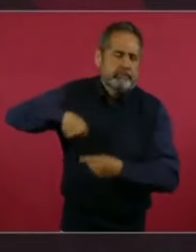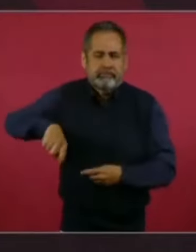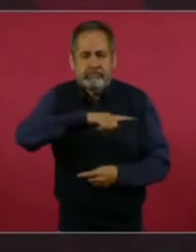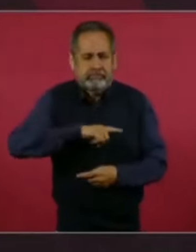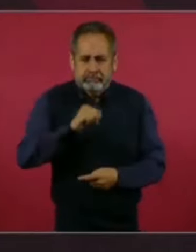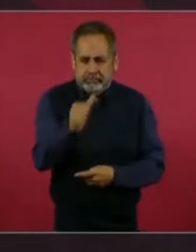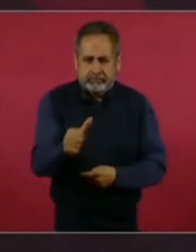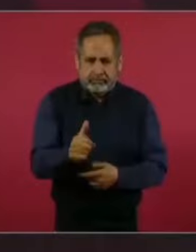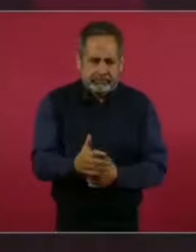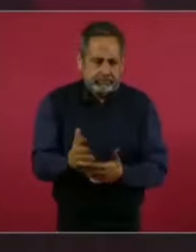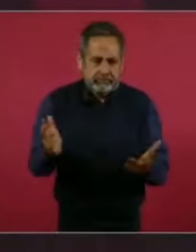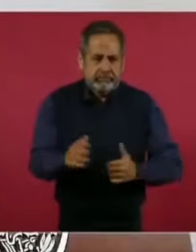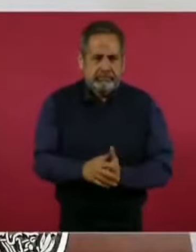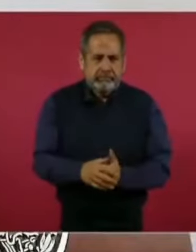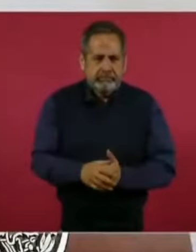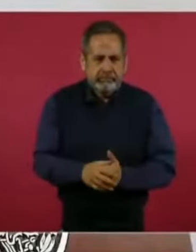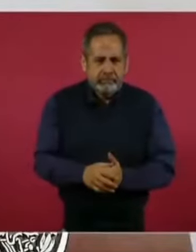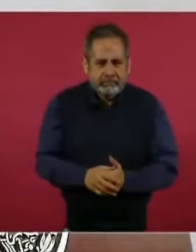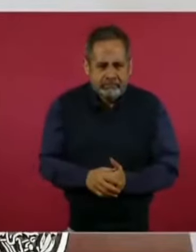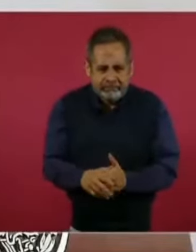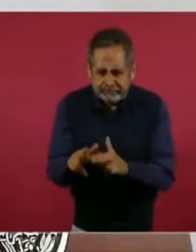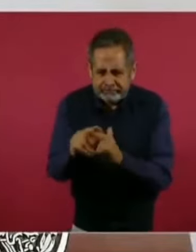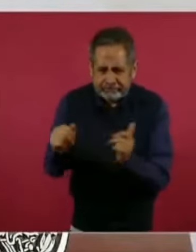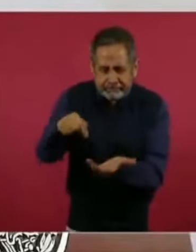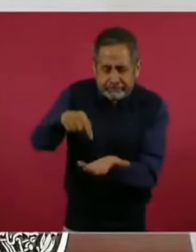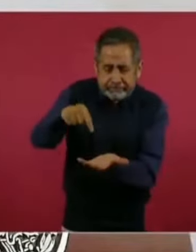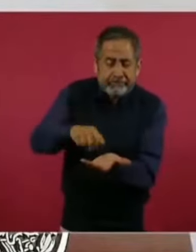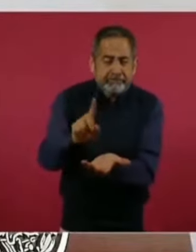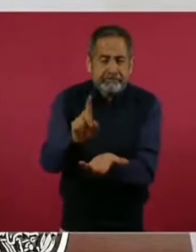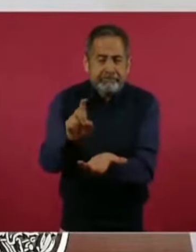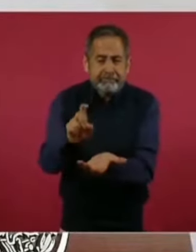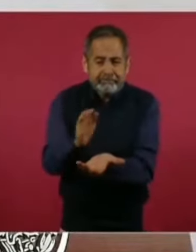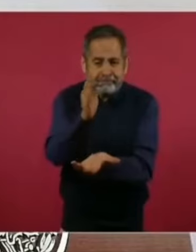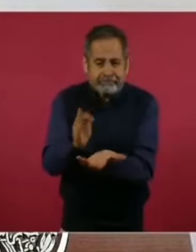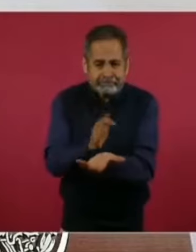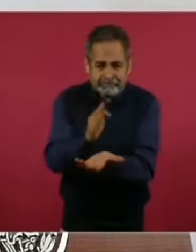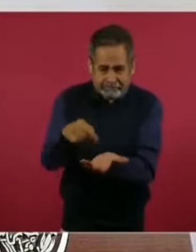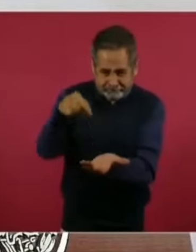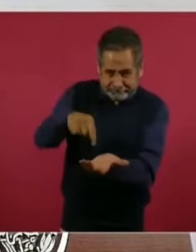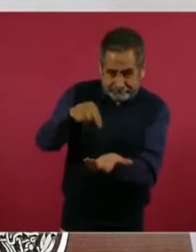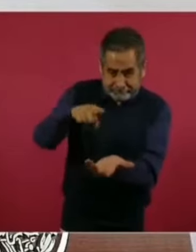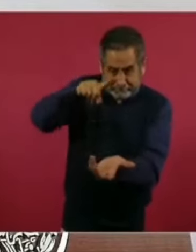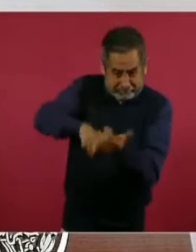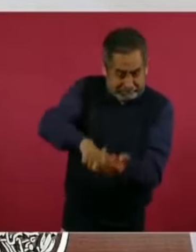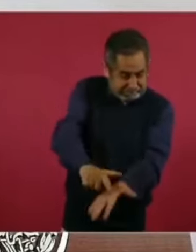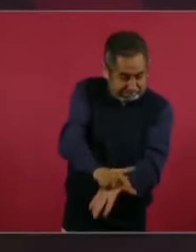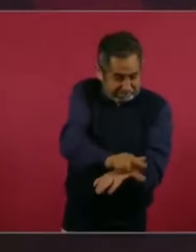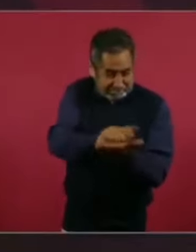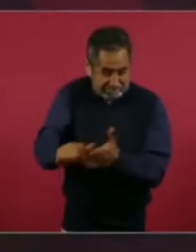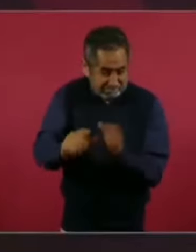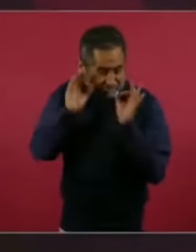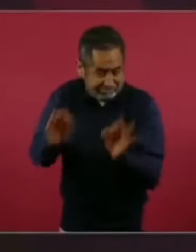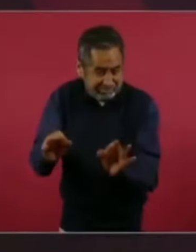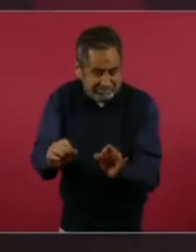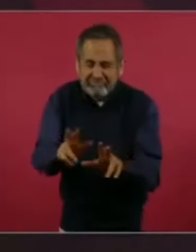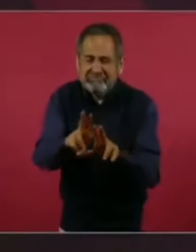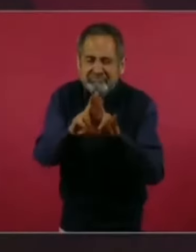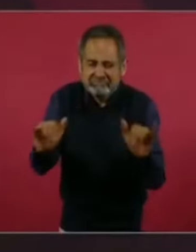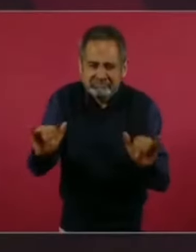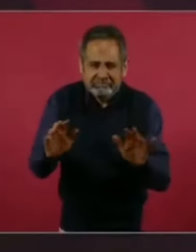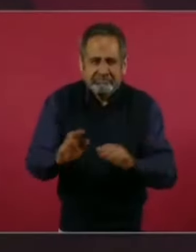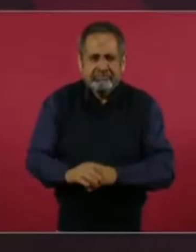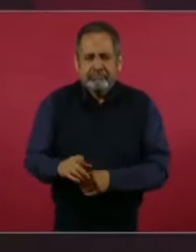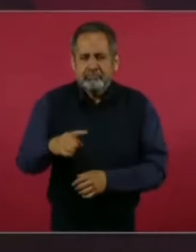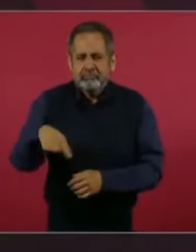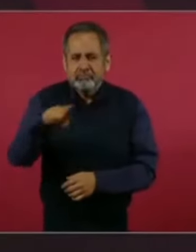Y ni el agua bendita es químicamente pura, eso lo